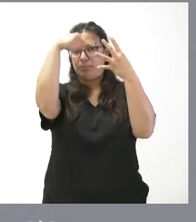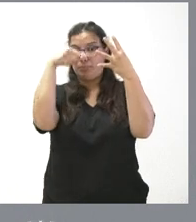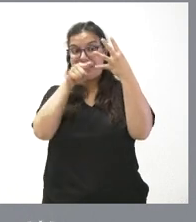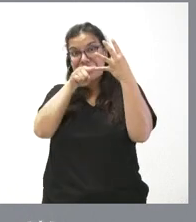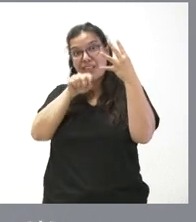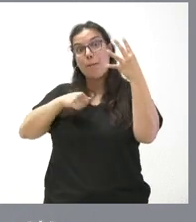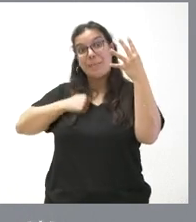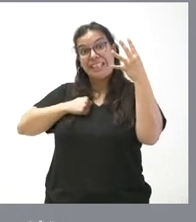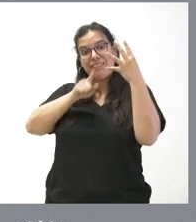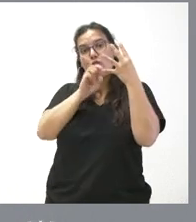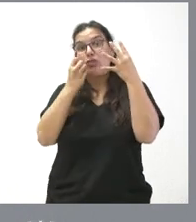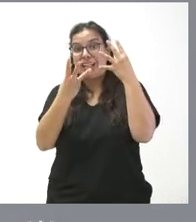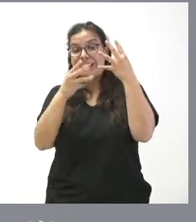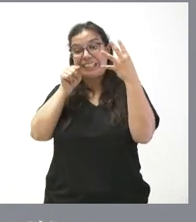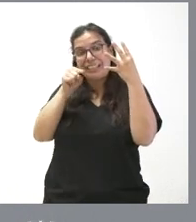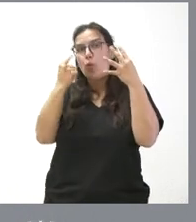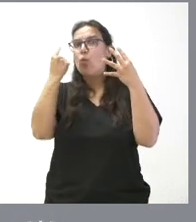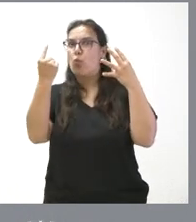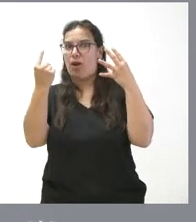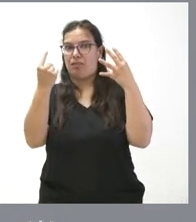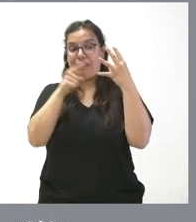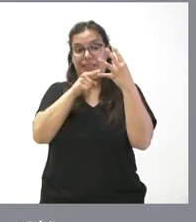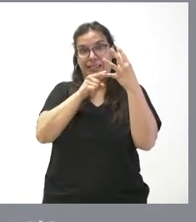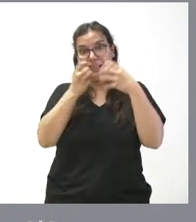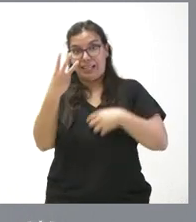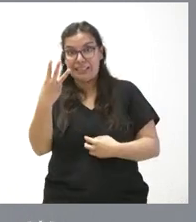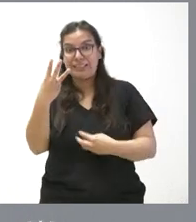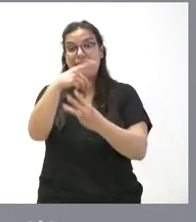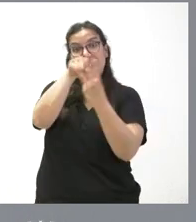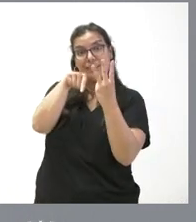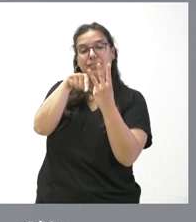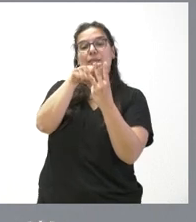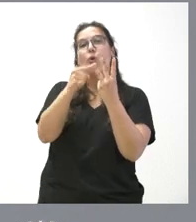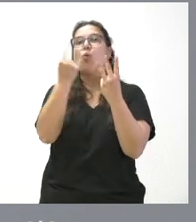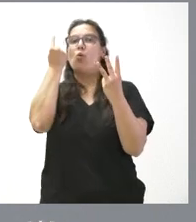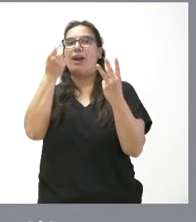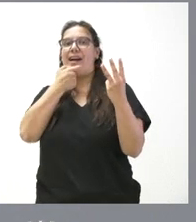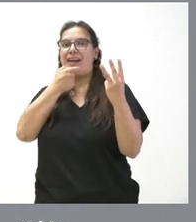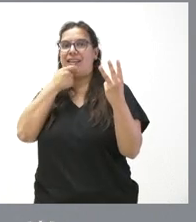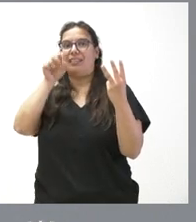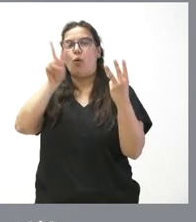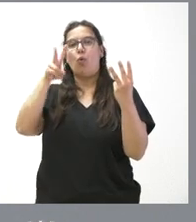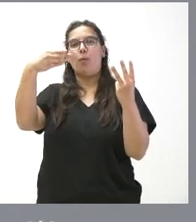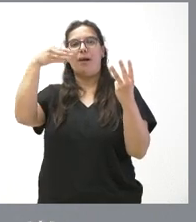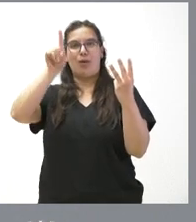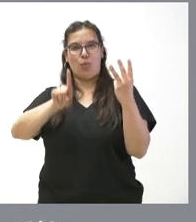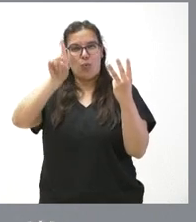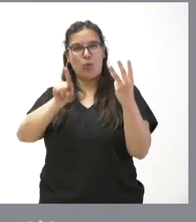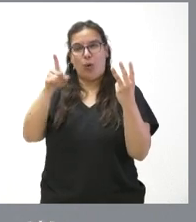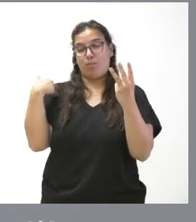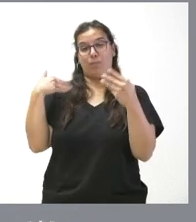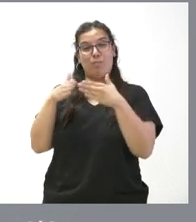Esta que estamos hablando es una instalación concreta que se llama Venta de Baños 1, muy importante porque además fue la primera y el inicio